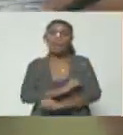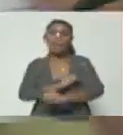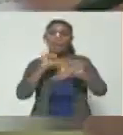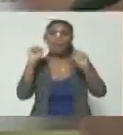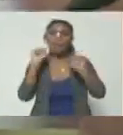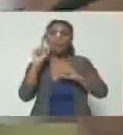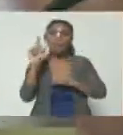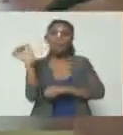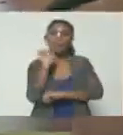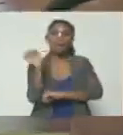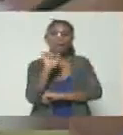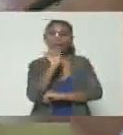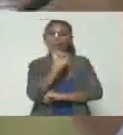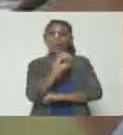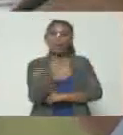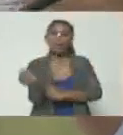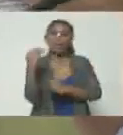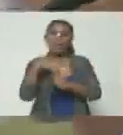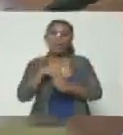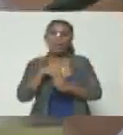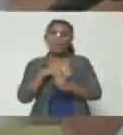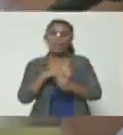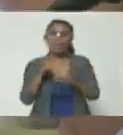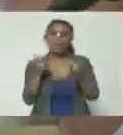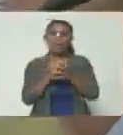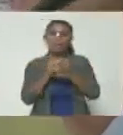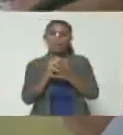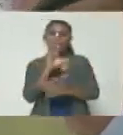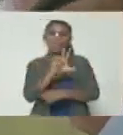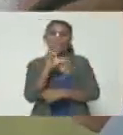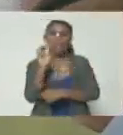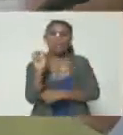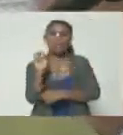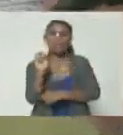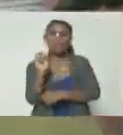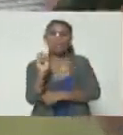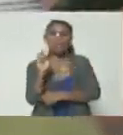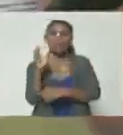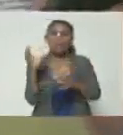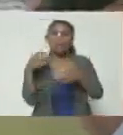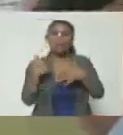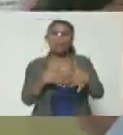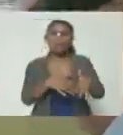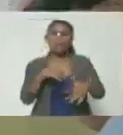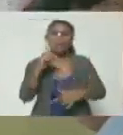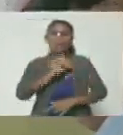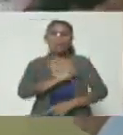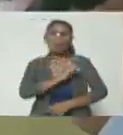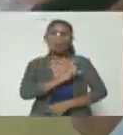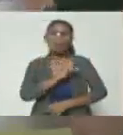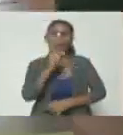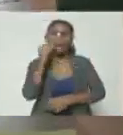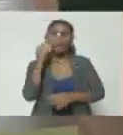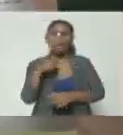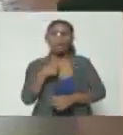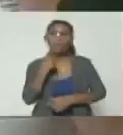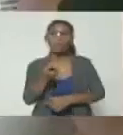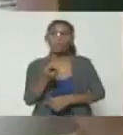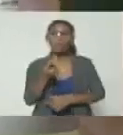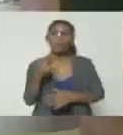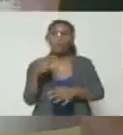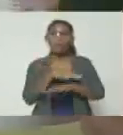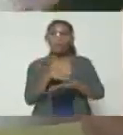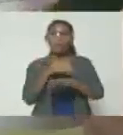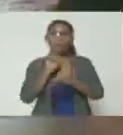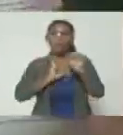un vehículo al interior de la brigada 30 del ejército colombiano en la ciudad de Cúcuta he dado instrucciones al ministro de